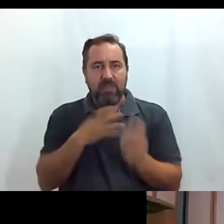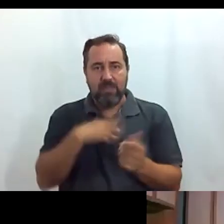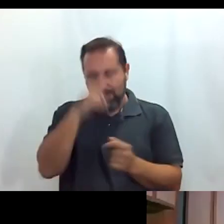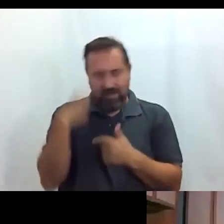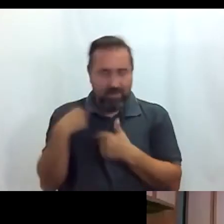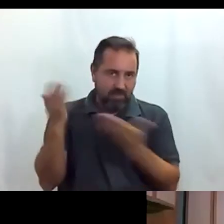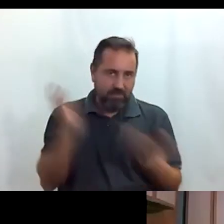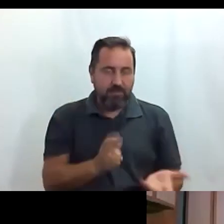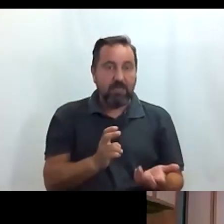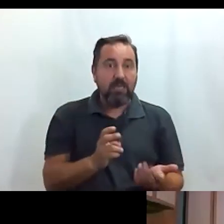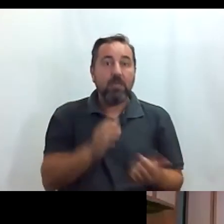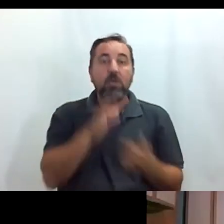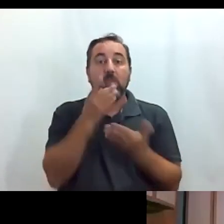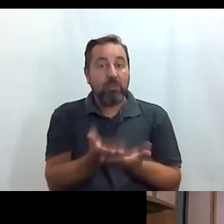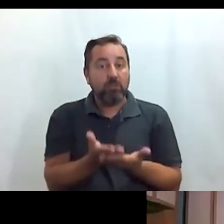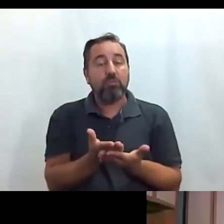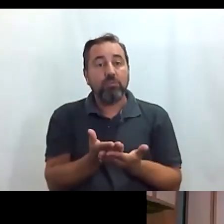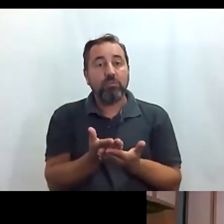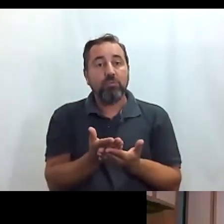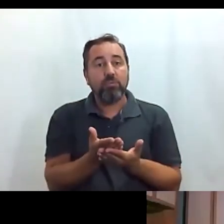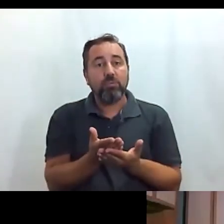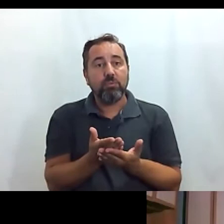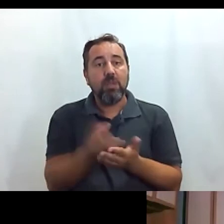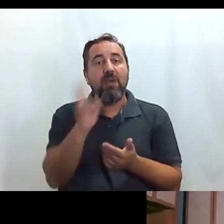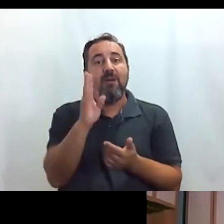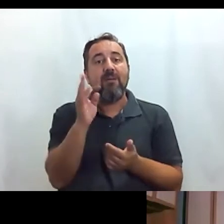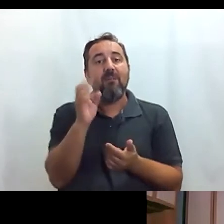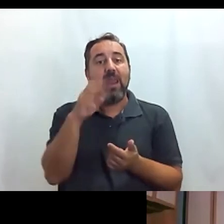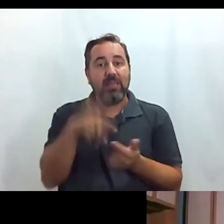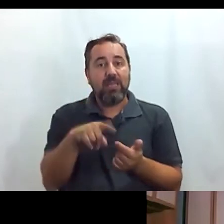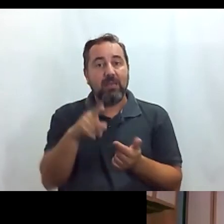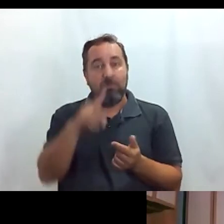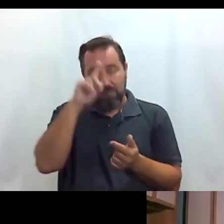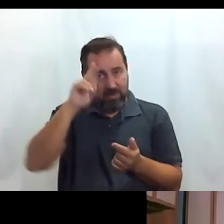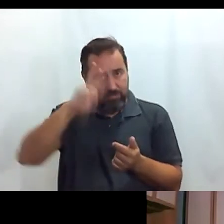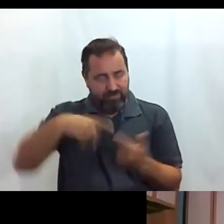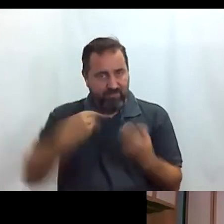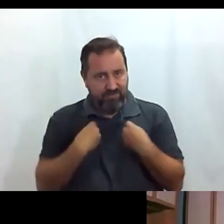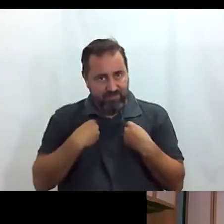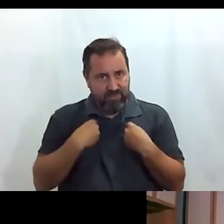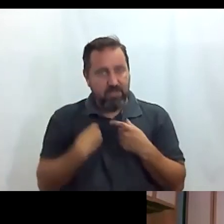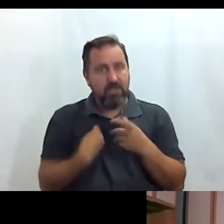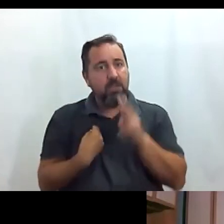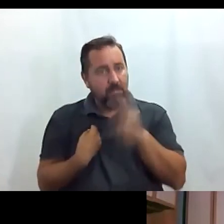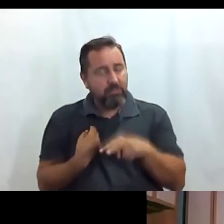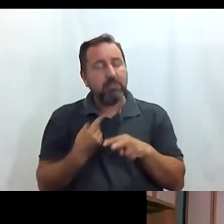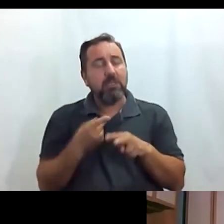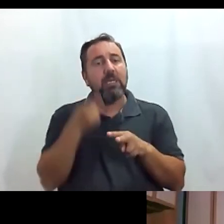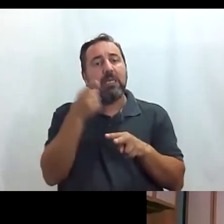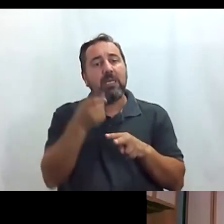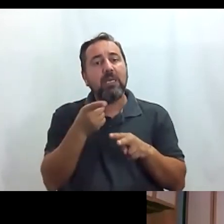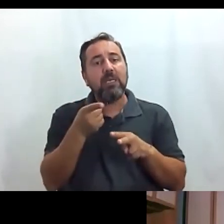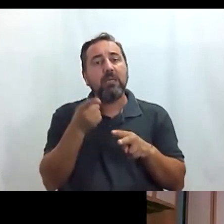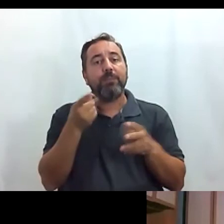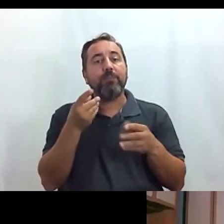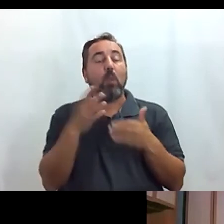y para eso hemos como Valentín vive en Madrid y además es una persona usaria de silla